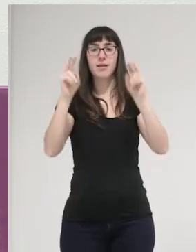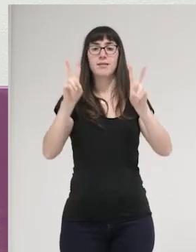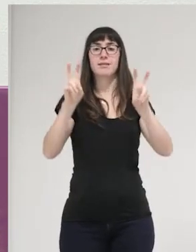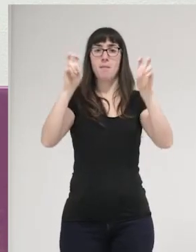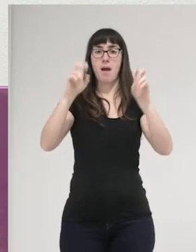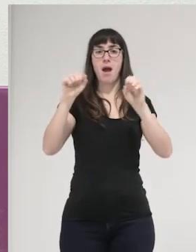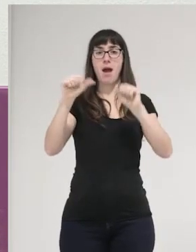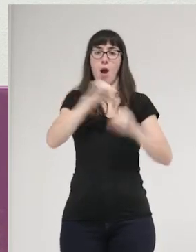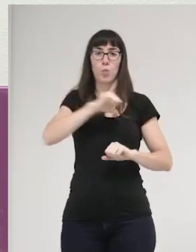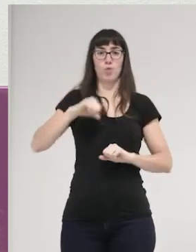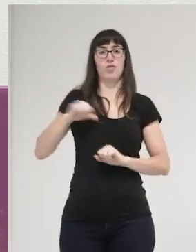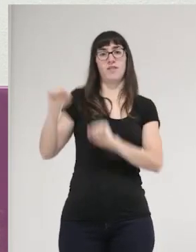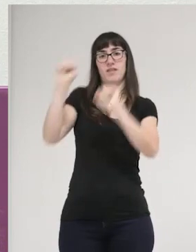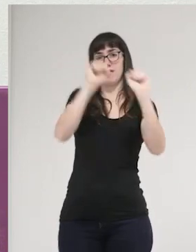autodefensa,